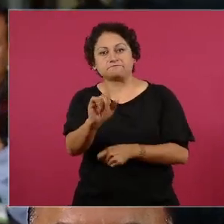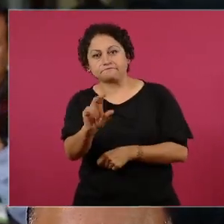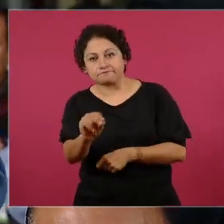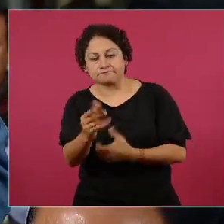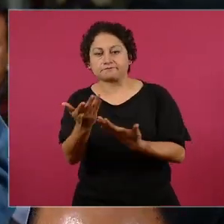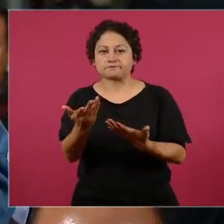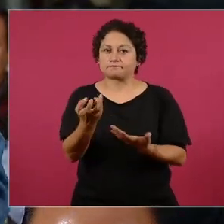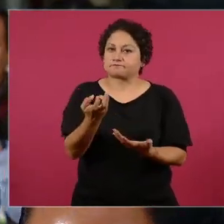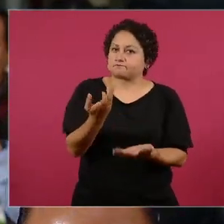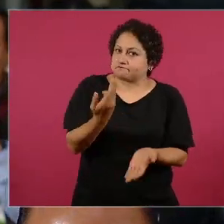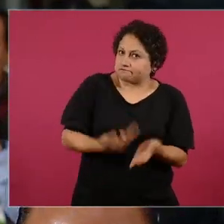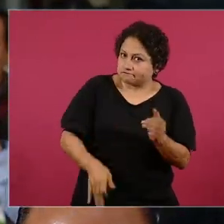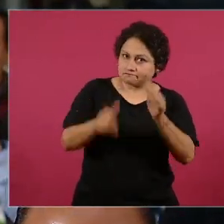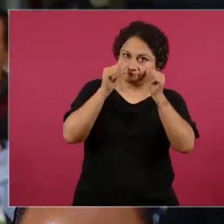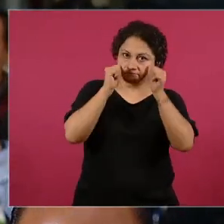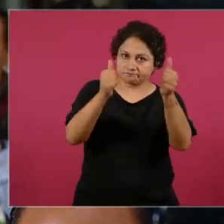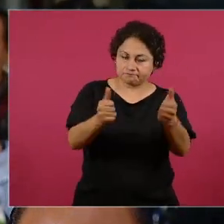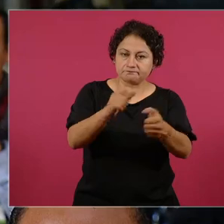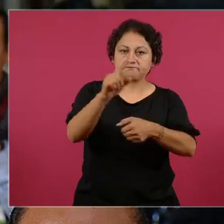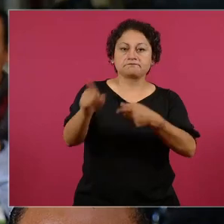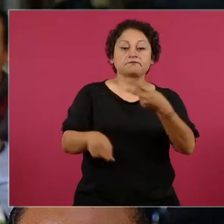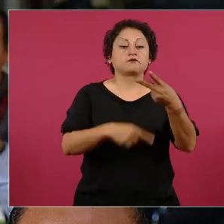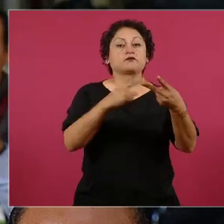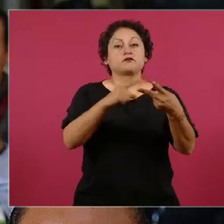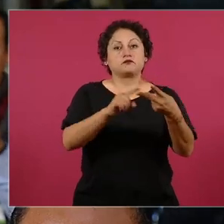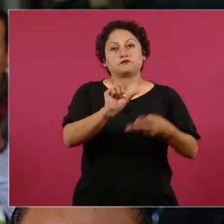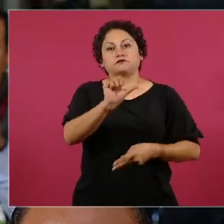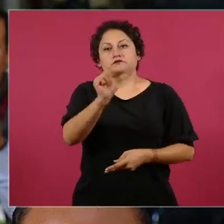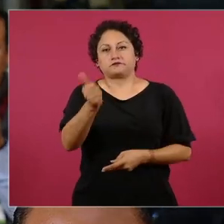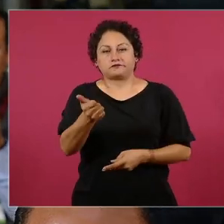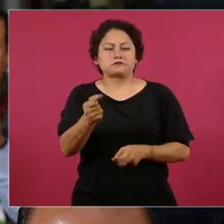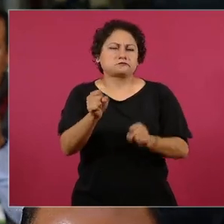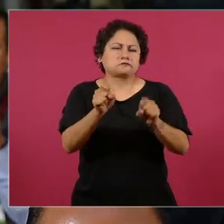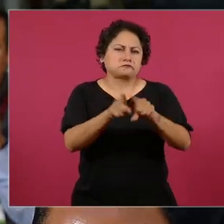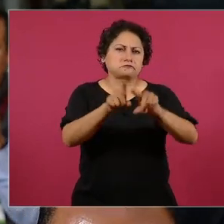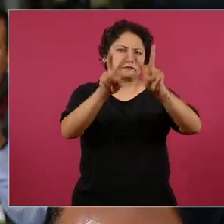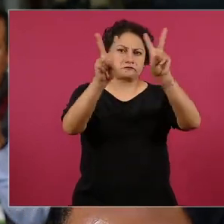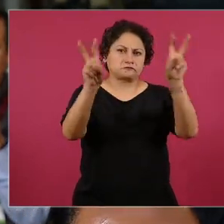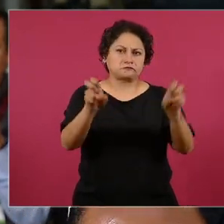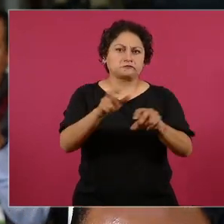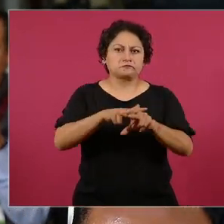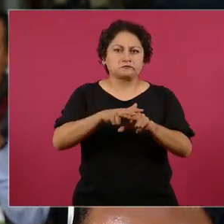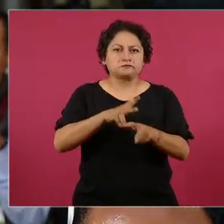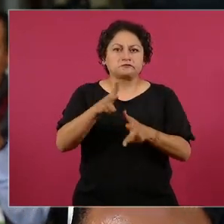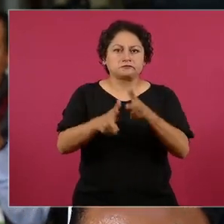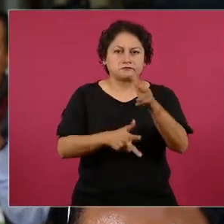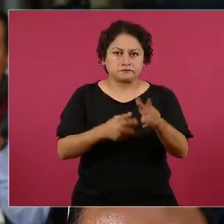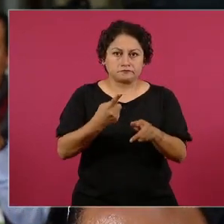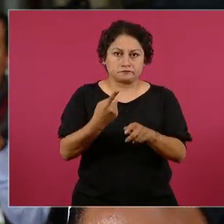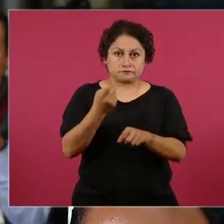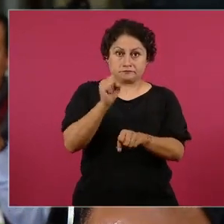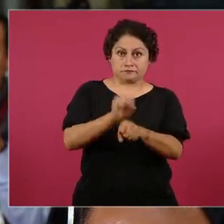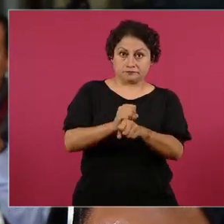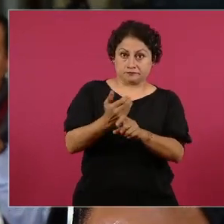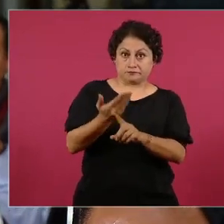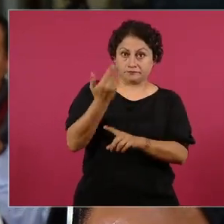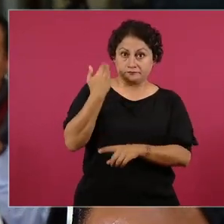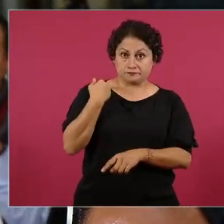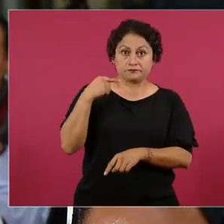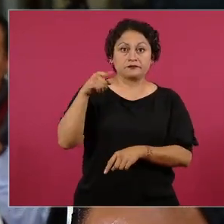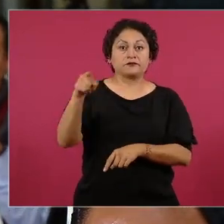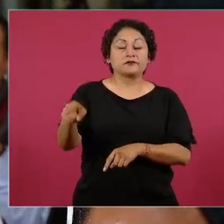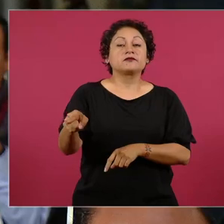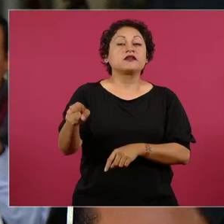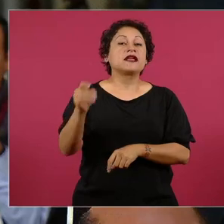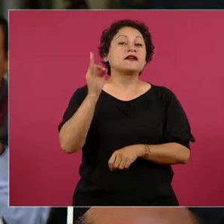ese mismo tema, aprovechando del tema ferrocarrilero, la semana pasada hubo una orden de la Fiscalía para que un